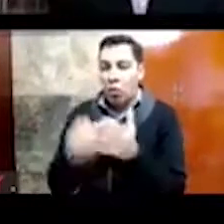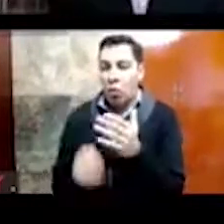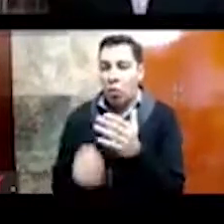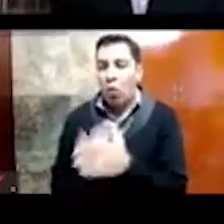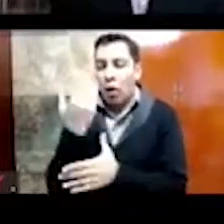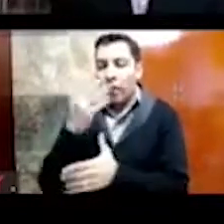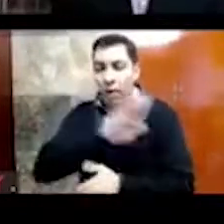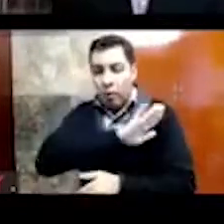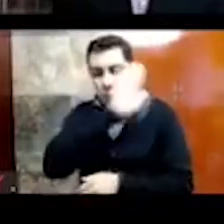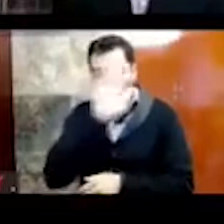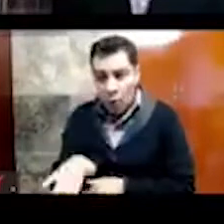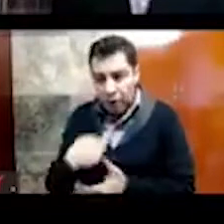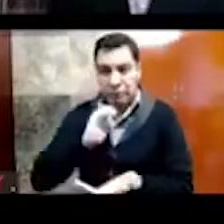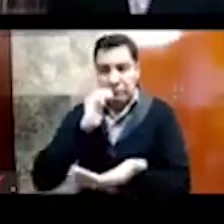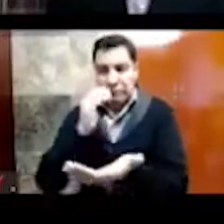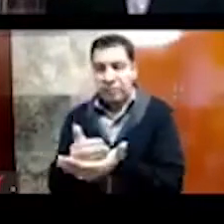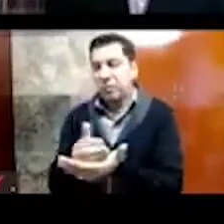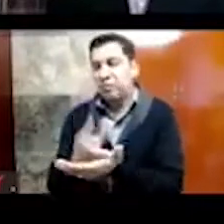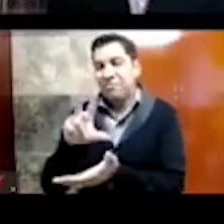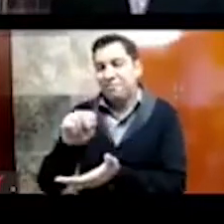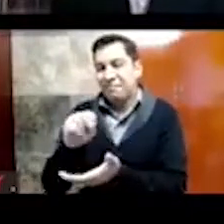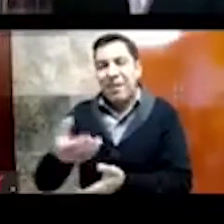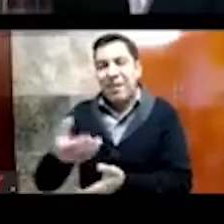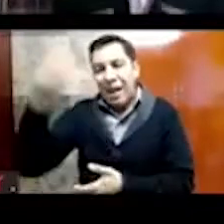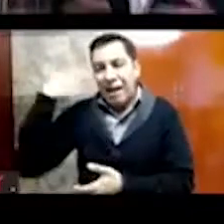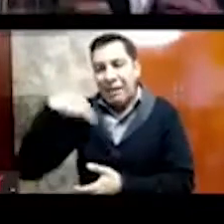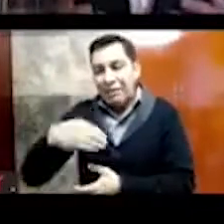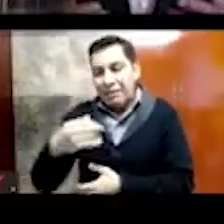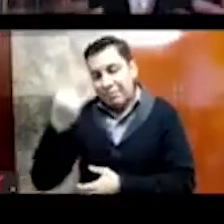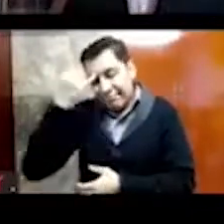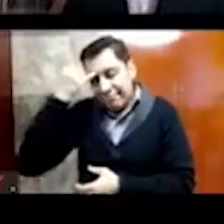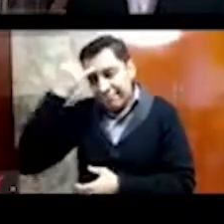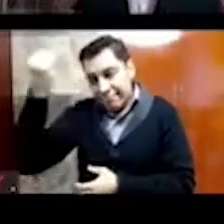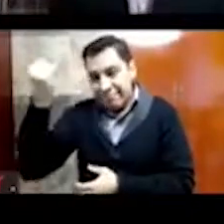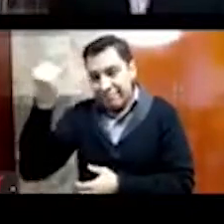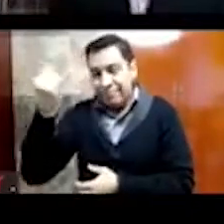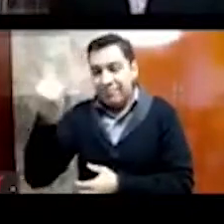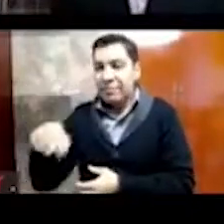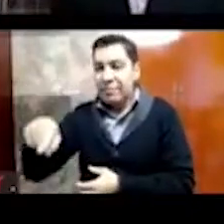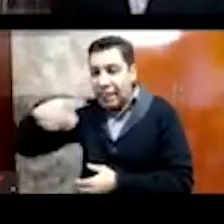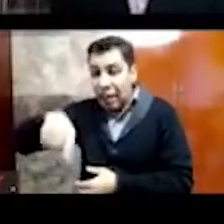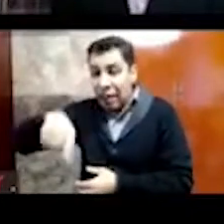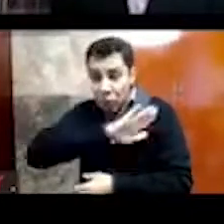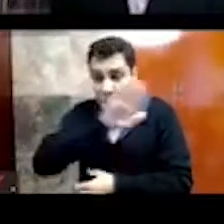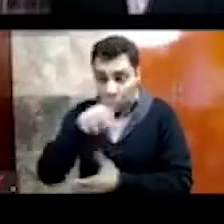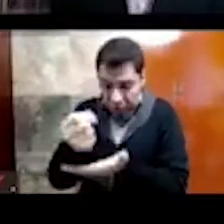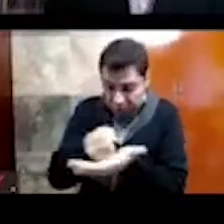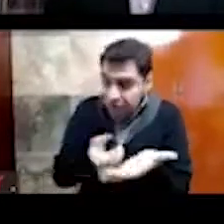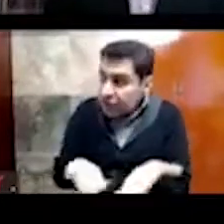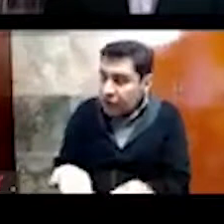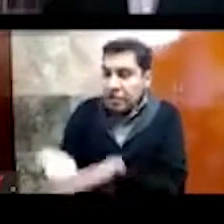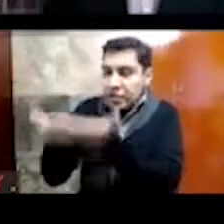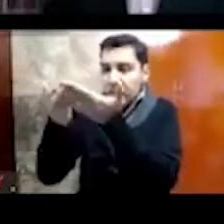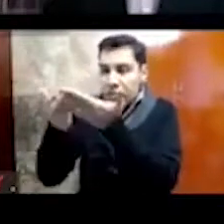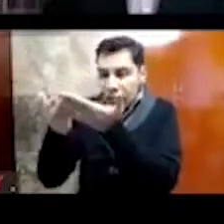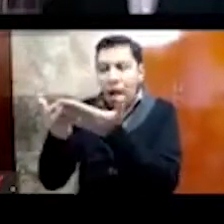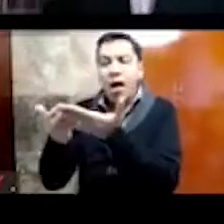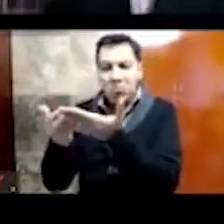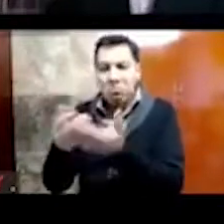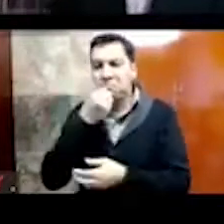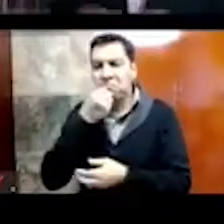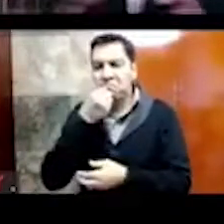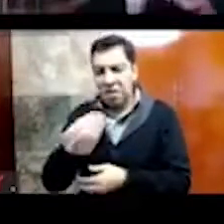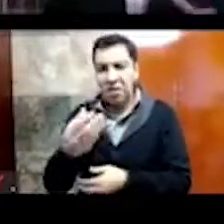en esta sociedad, y eran considerados como dioses todos estos individuos, y esta es una torre de cráneos,